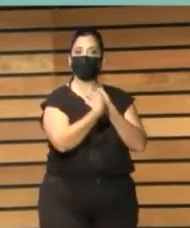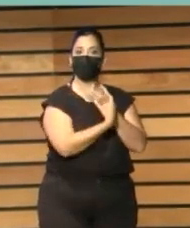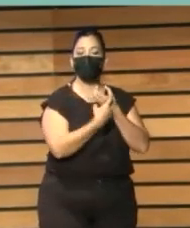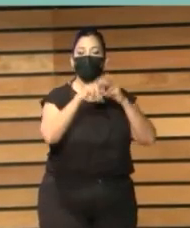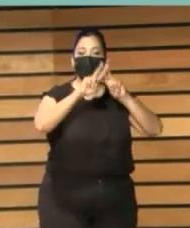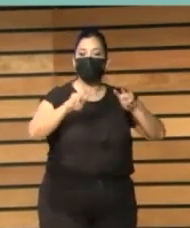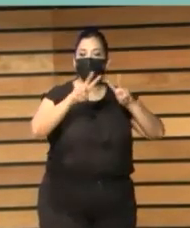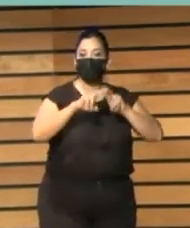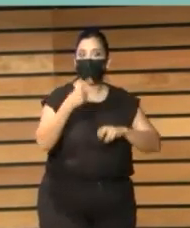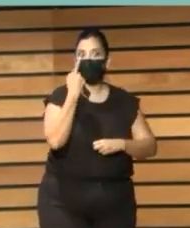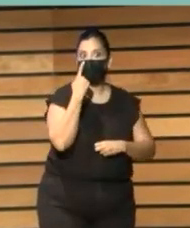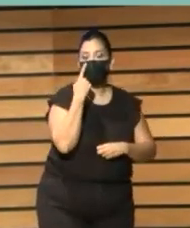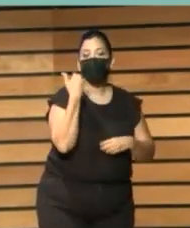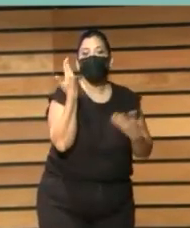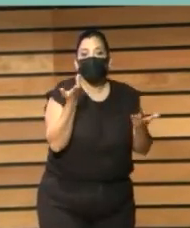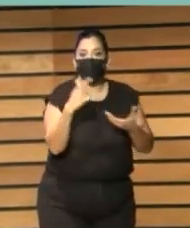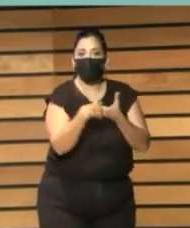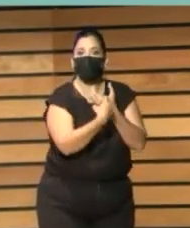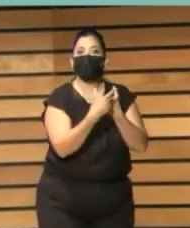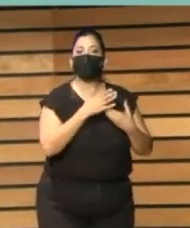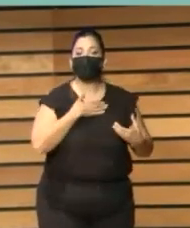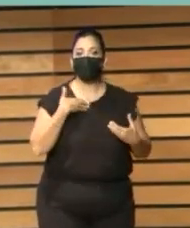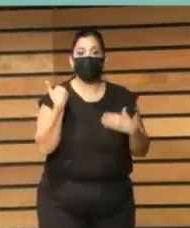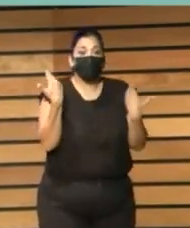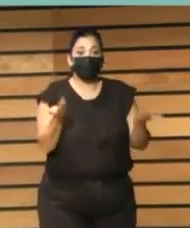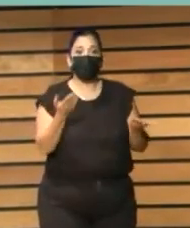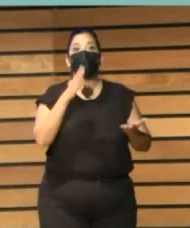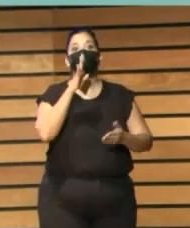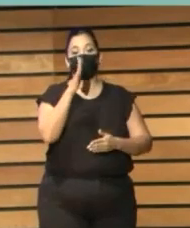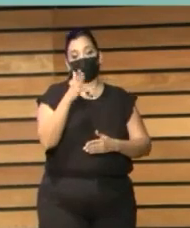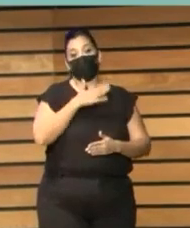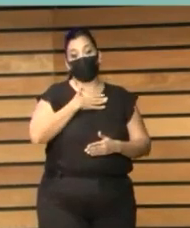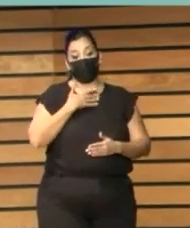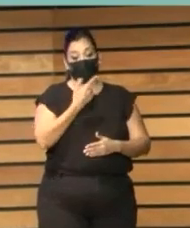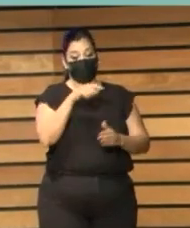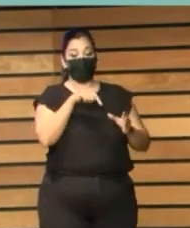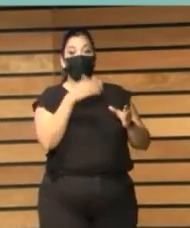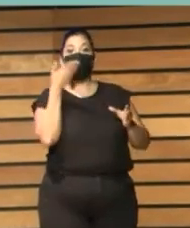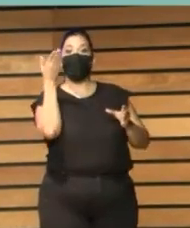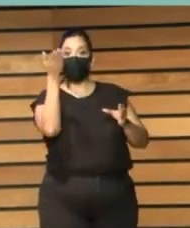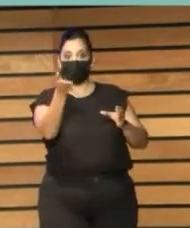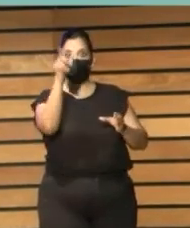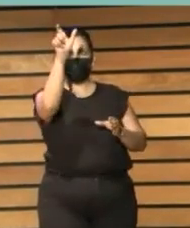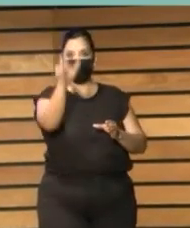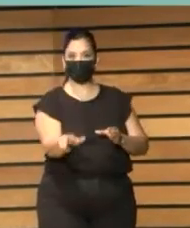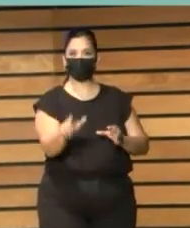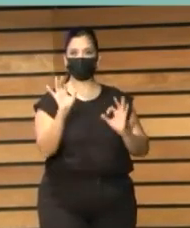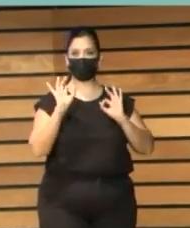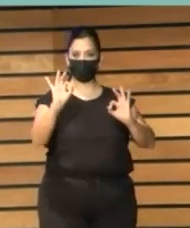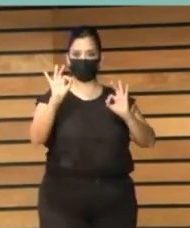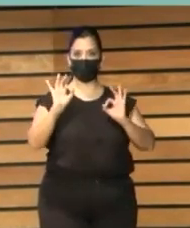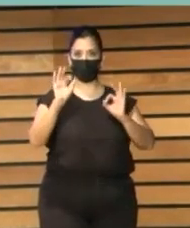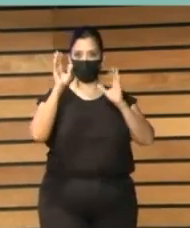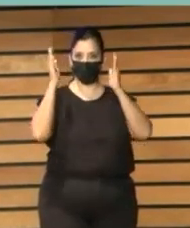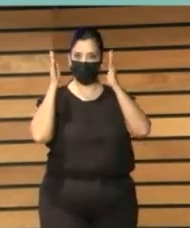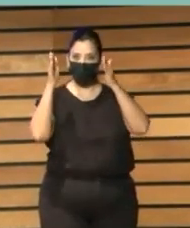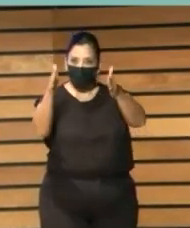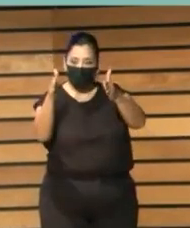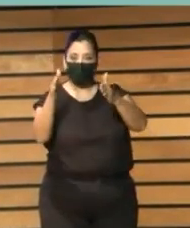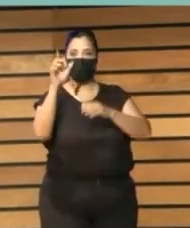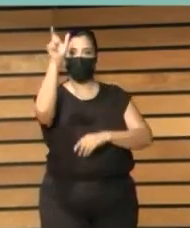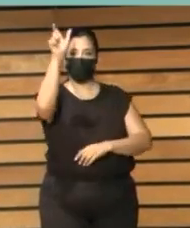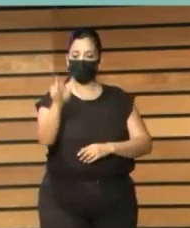poder diseñar un itinerario formativo flexible, en función de las necesidades de las personas que se pudieran sugerir, tanto de